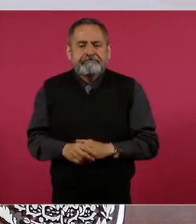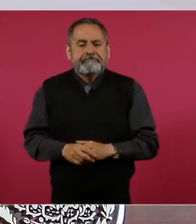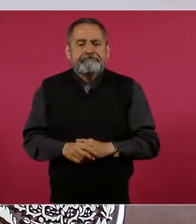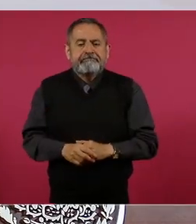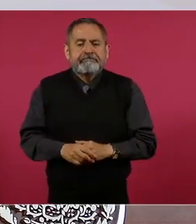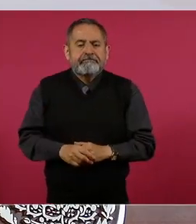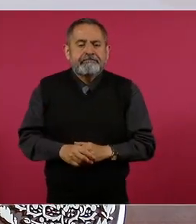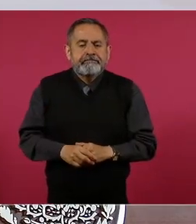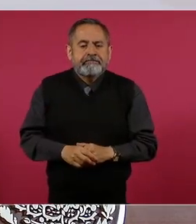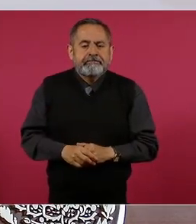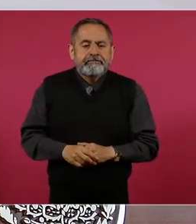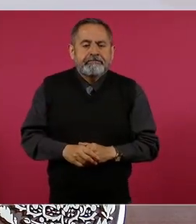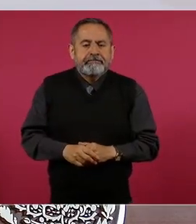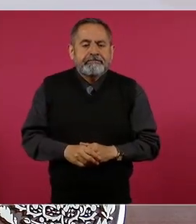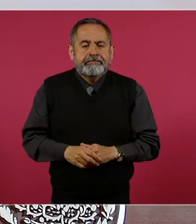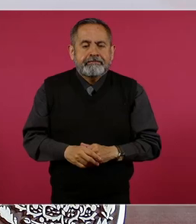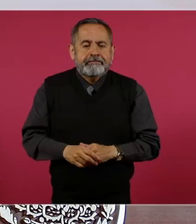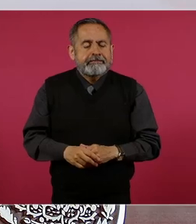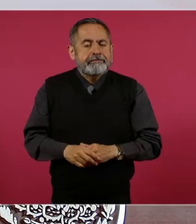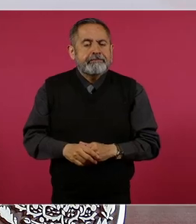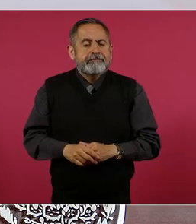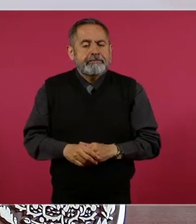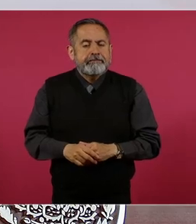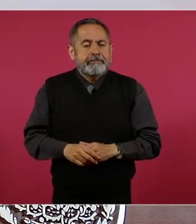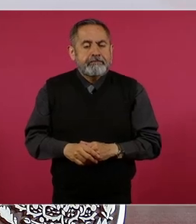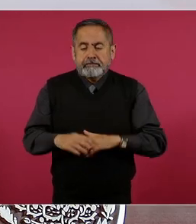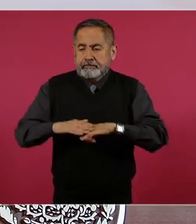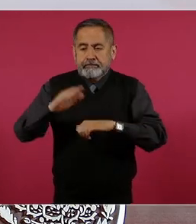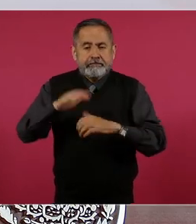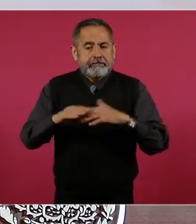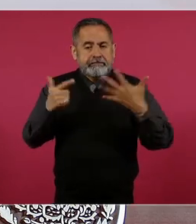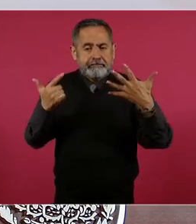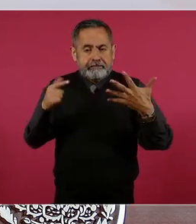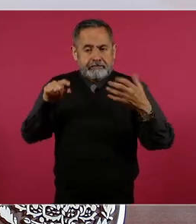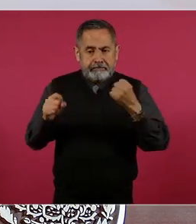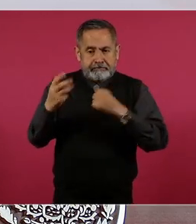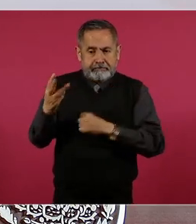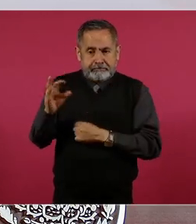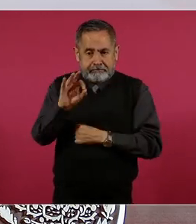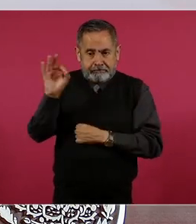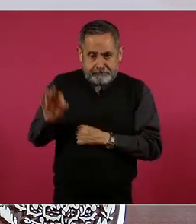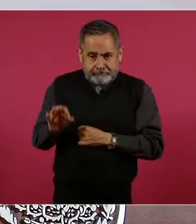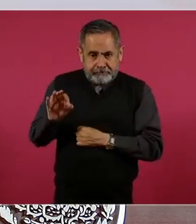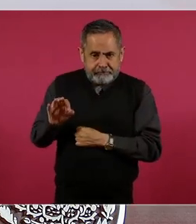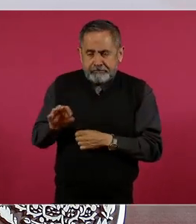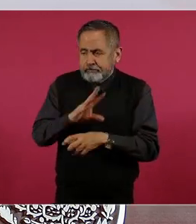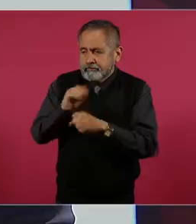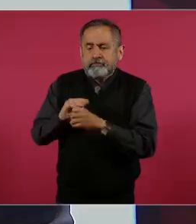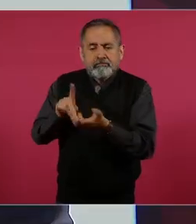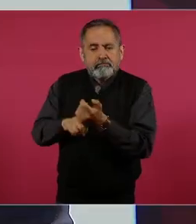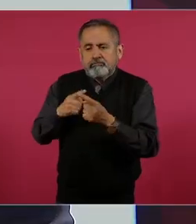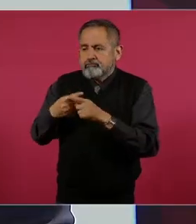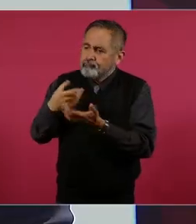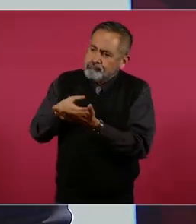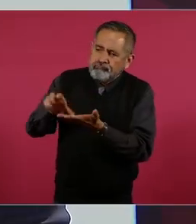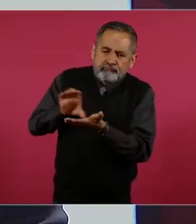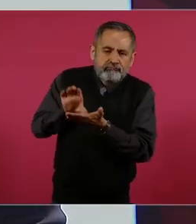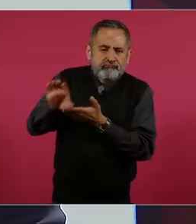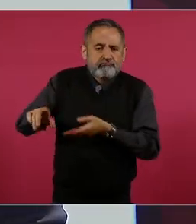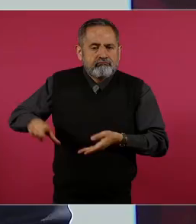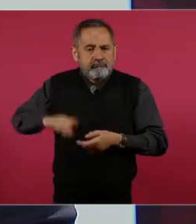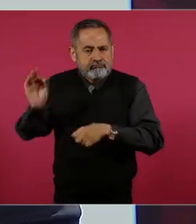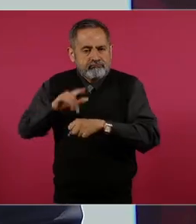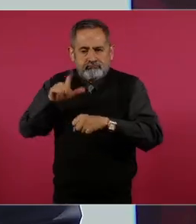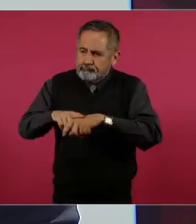es un crecimiento de 7.3 por ciento en términos reales en cuanto a la inversión física del gobierno